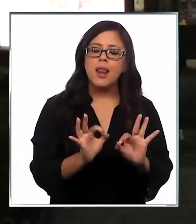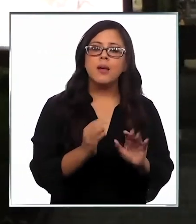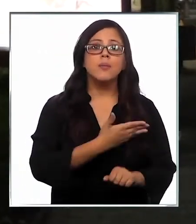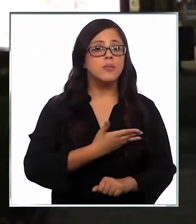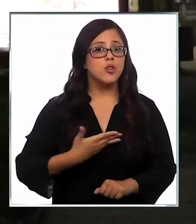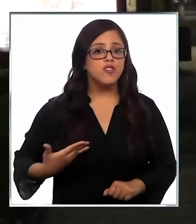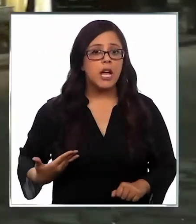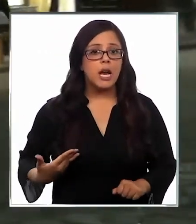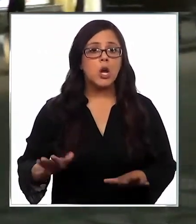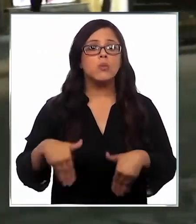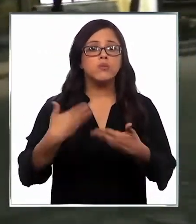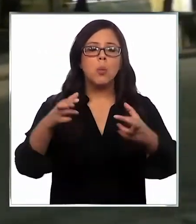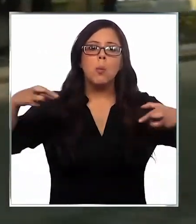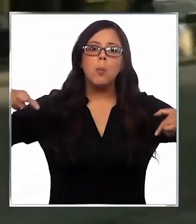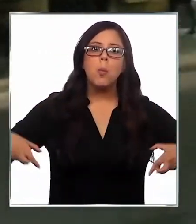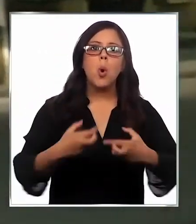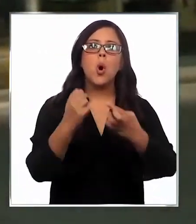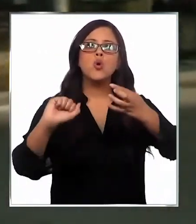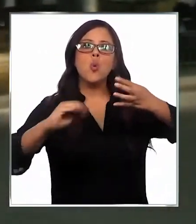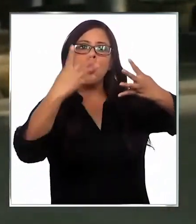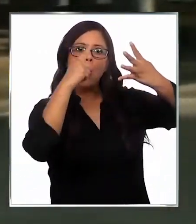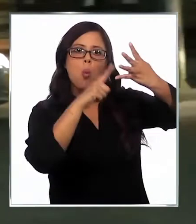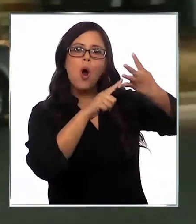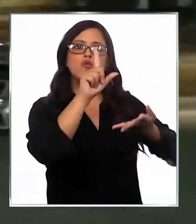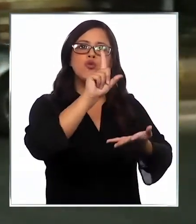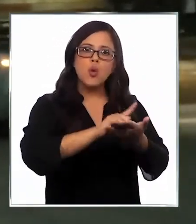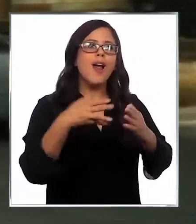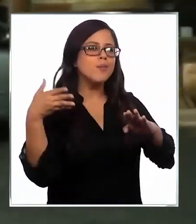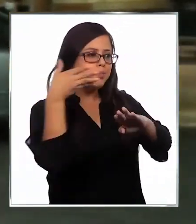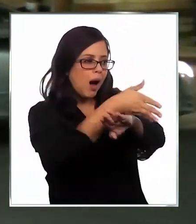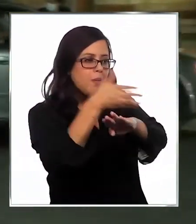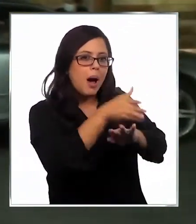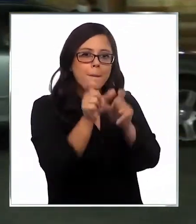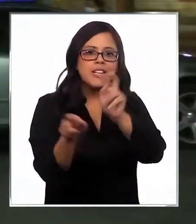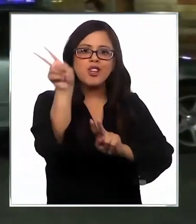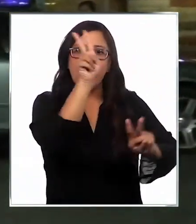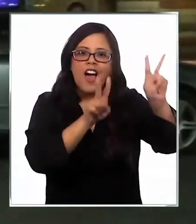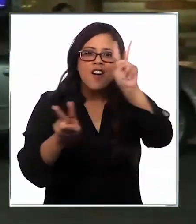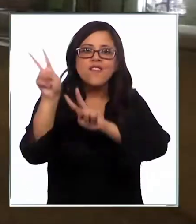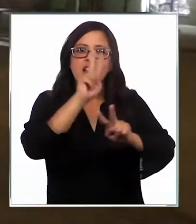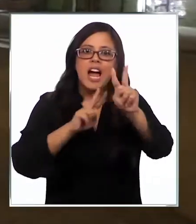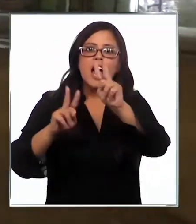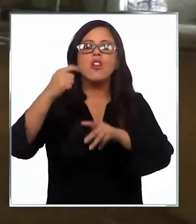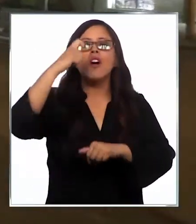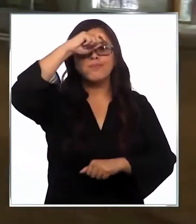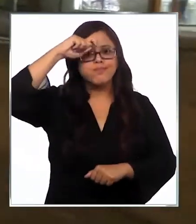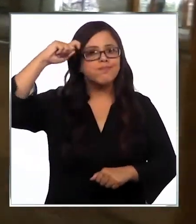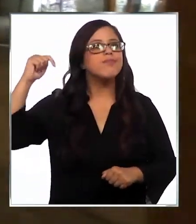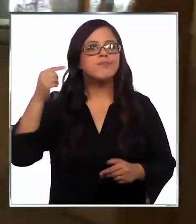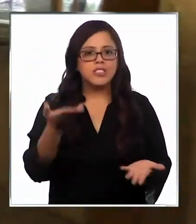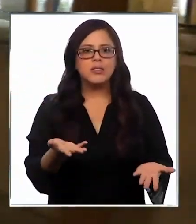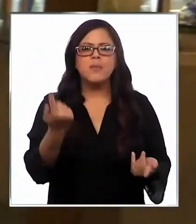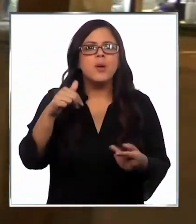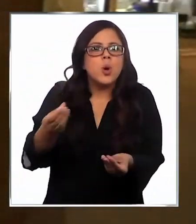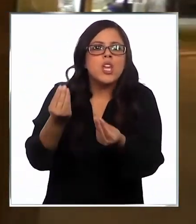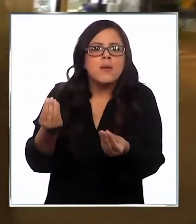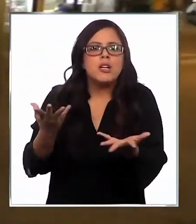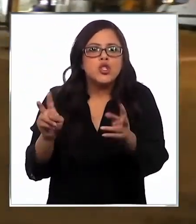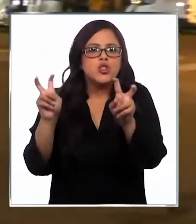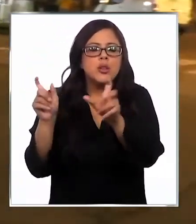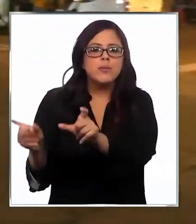gobierno, Pucón es el cuarto destino más visitado por los turistas en este verano en pandemia. ¿Qué pasó con las